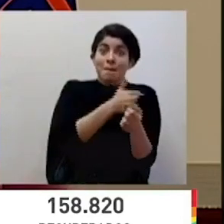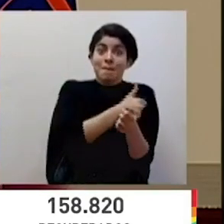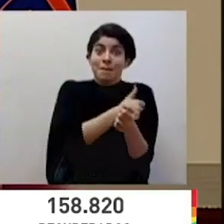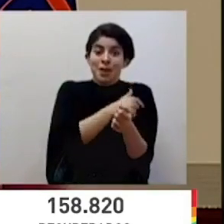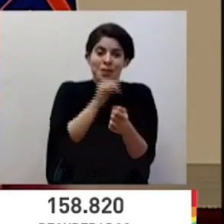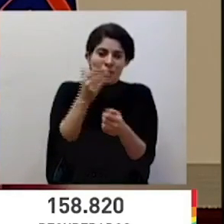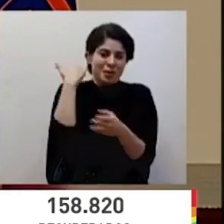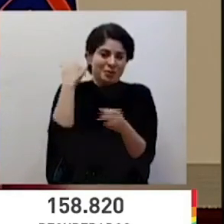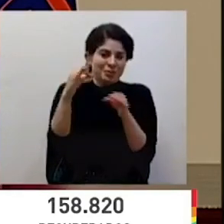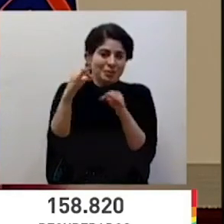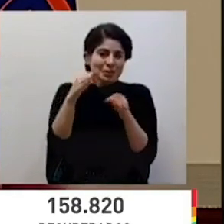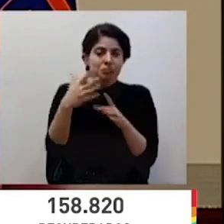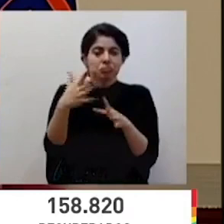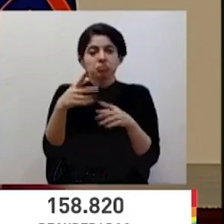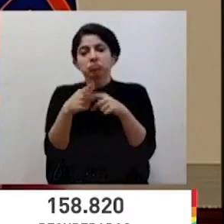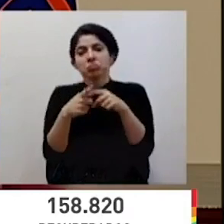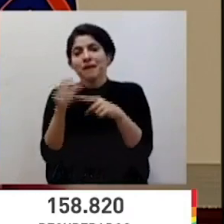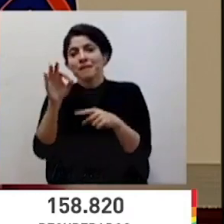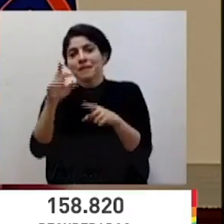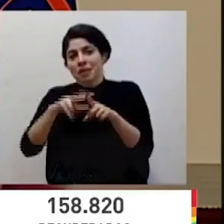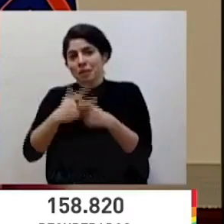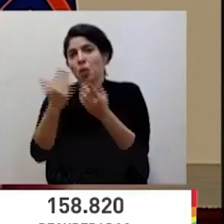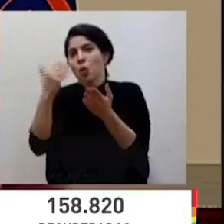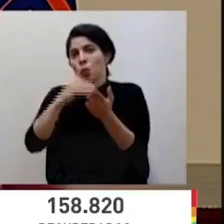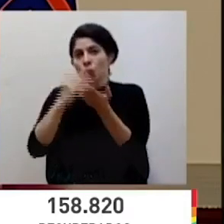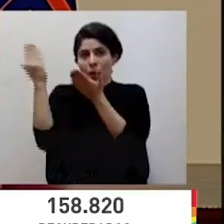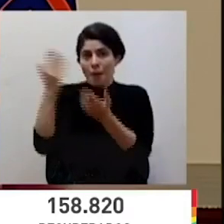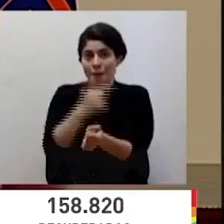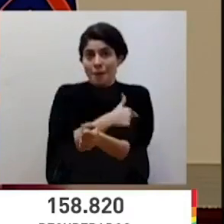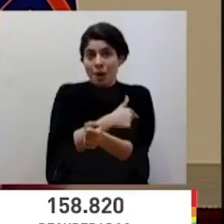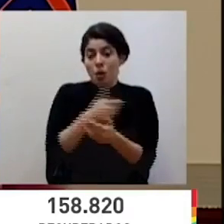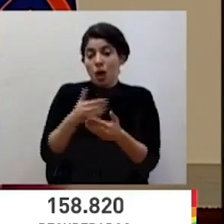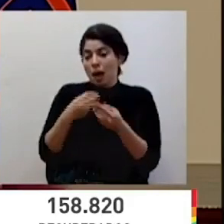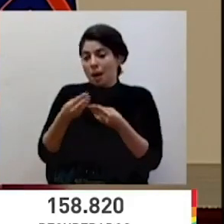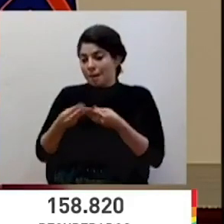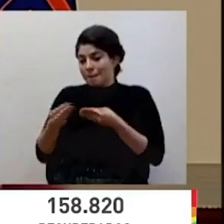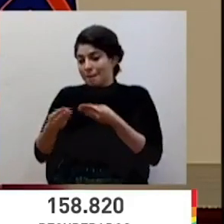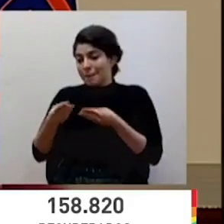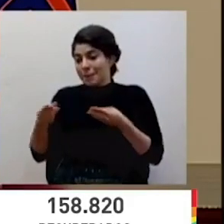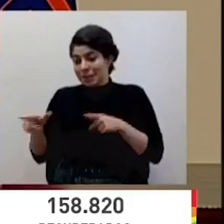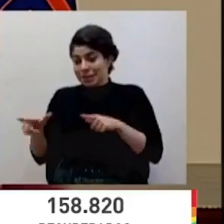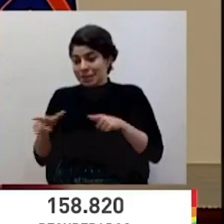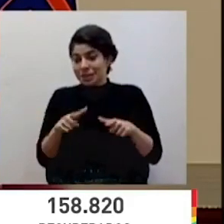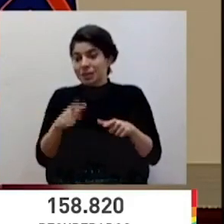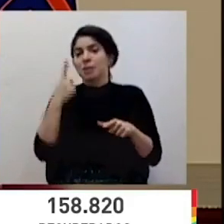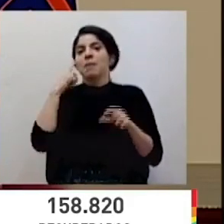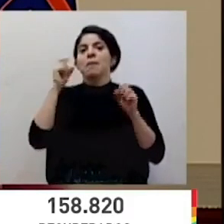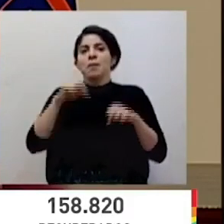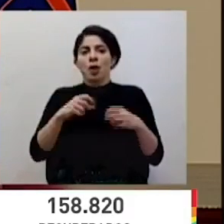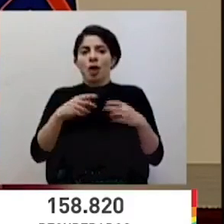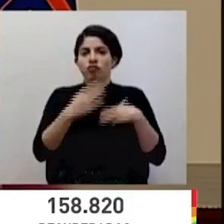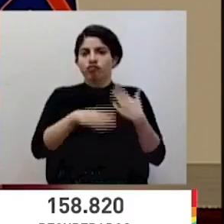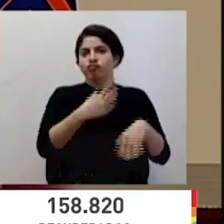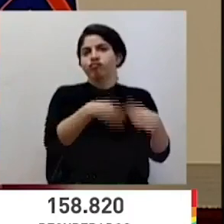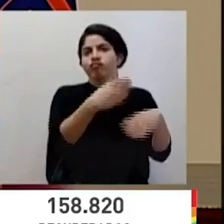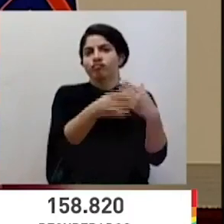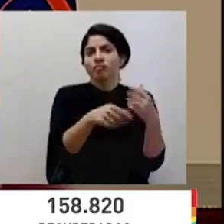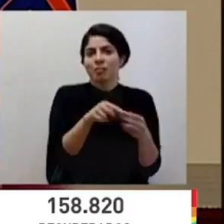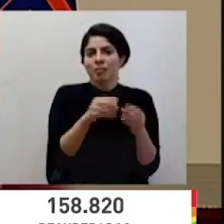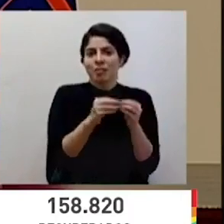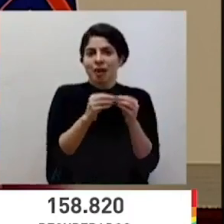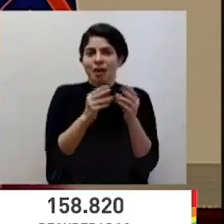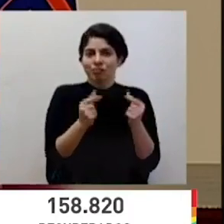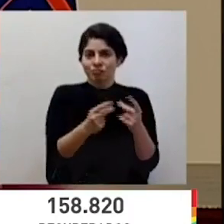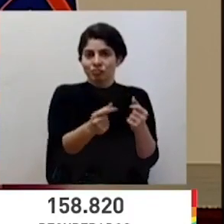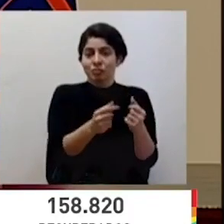hemos venido mencionando, a partir de mediados de febrero podamos arrancar más fuertemente con este proceso y ya posiblemente para